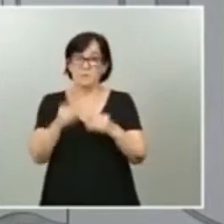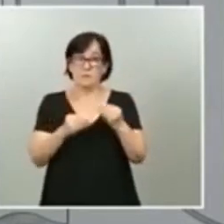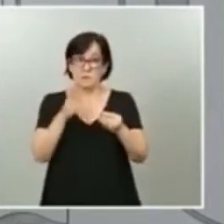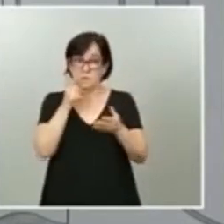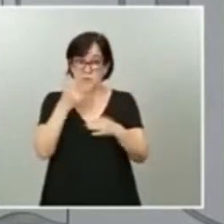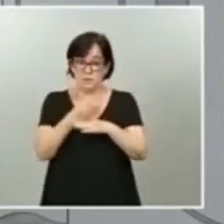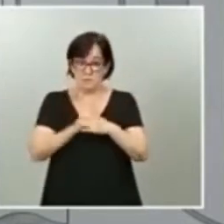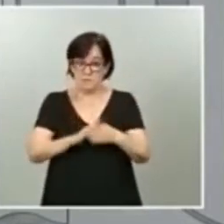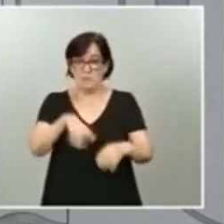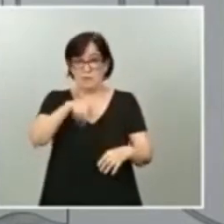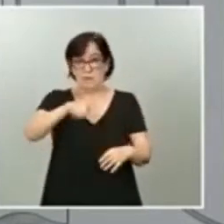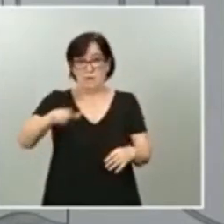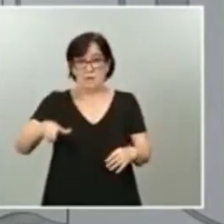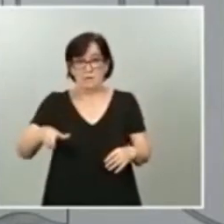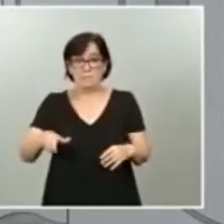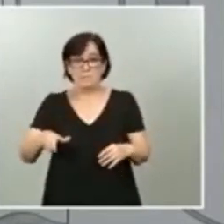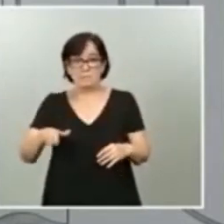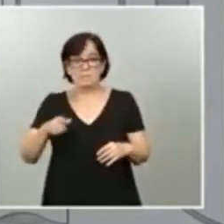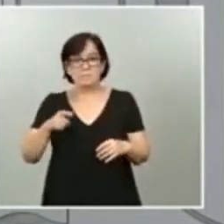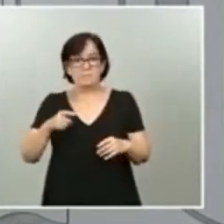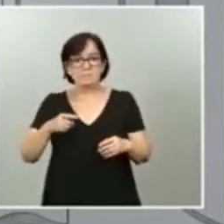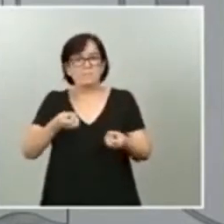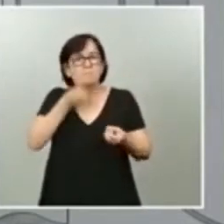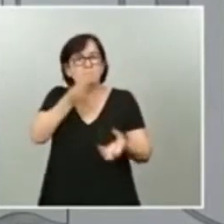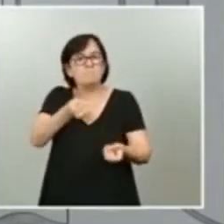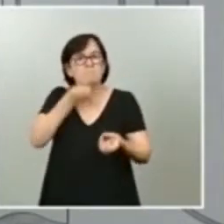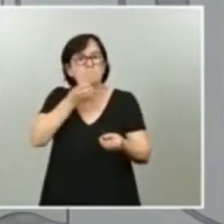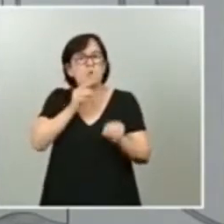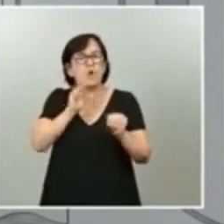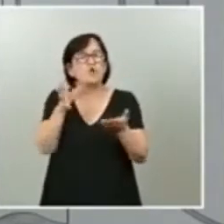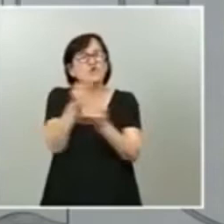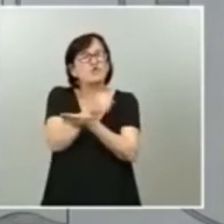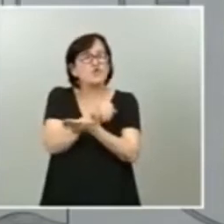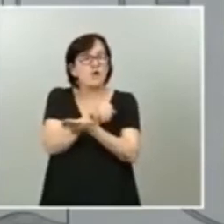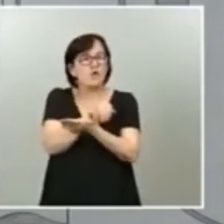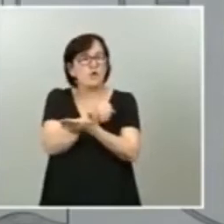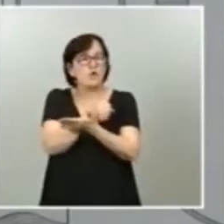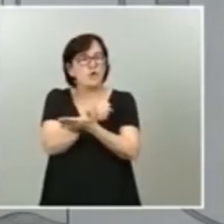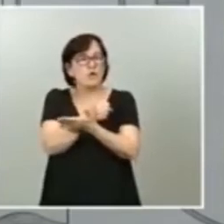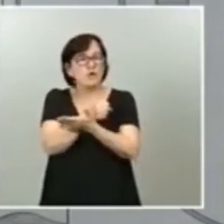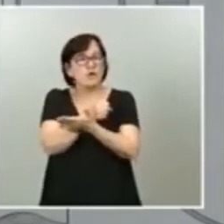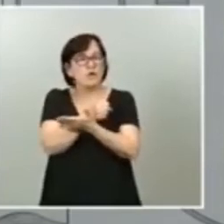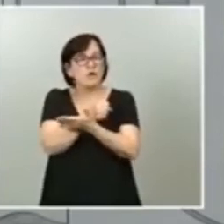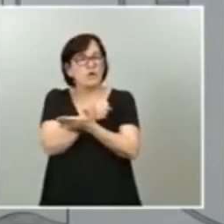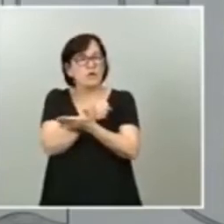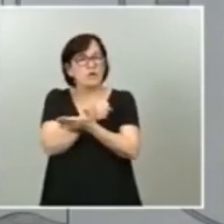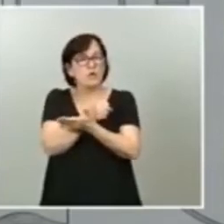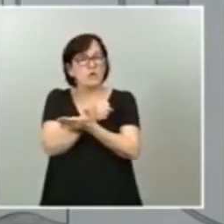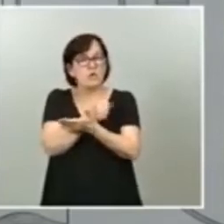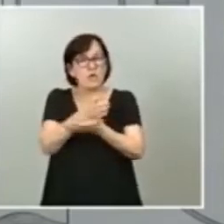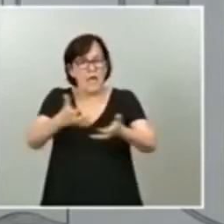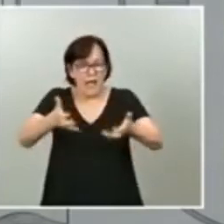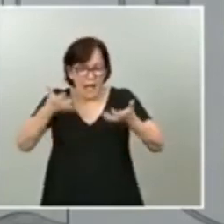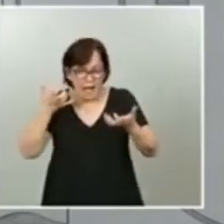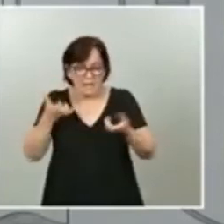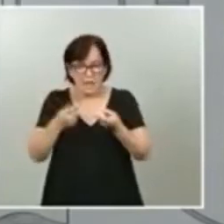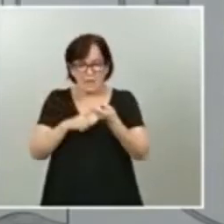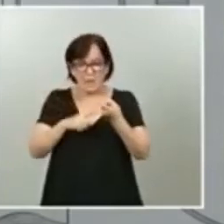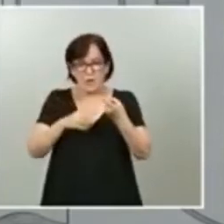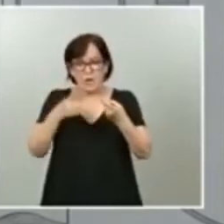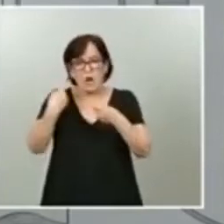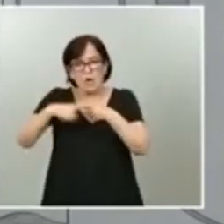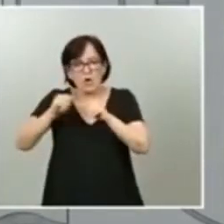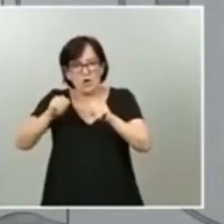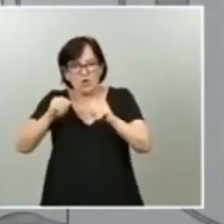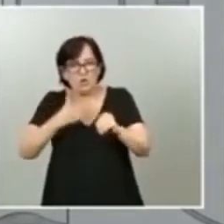ciudadanos rinde cuenta de todo lo que ha sido, lo que ha ganado o lo que tiene, a lo largo de las diferentes